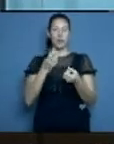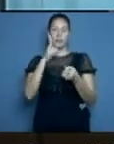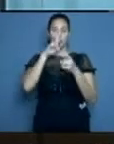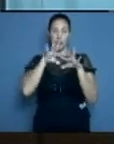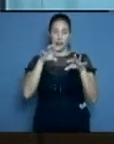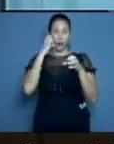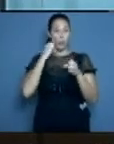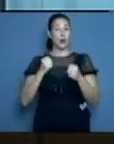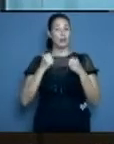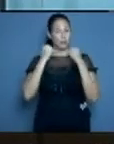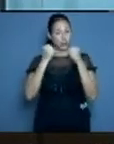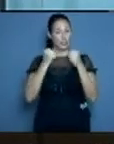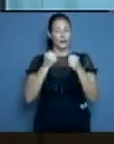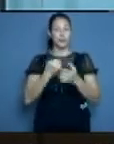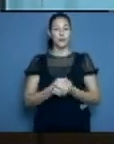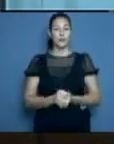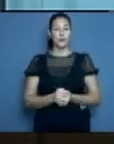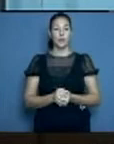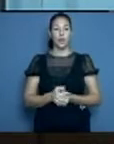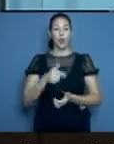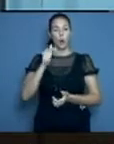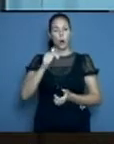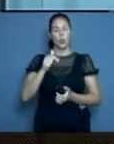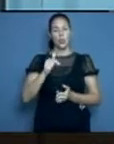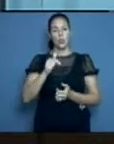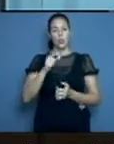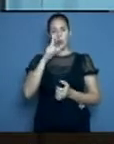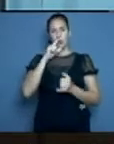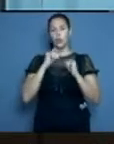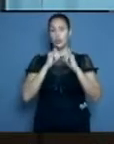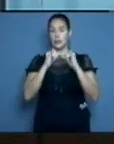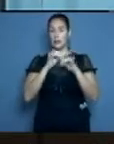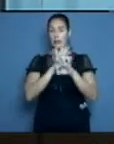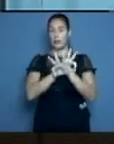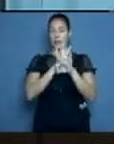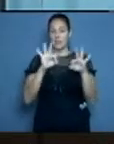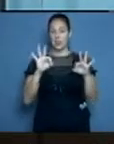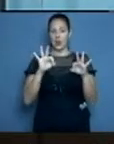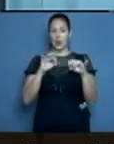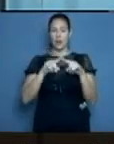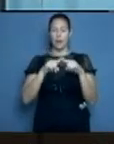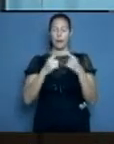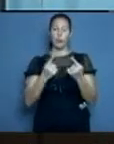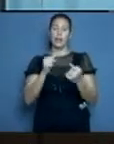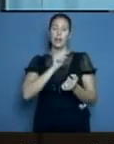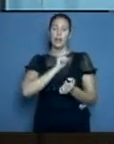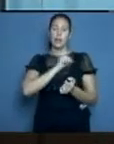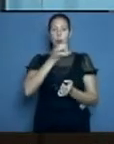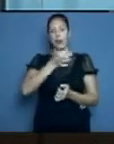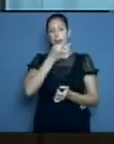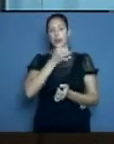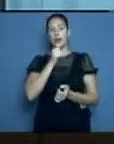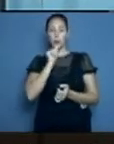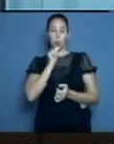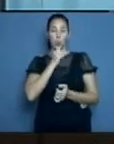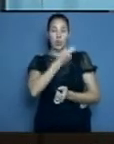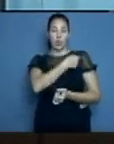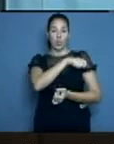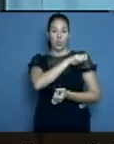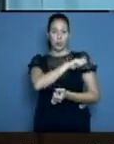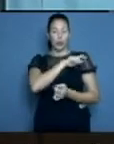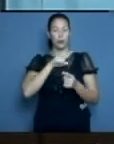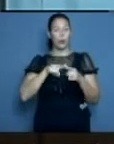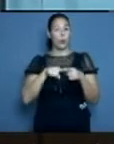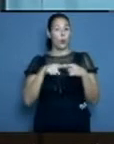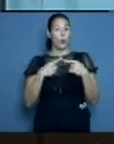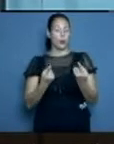Hoy una emisión muy pero que muy especial, aclarando algunas de las inquietudes de nuestra población con respecto a los protocolos